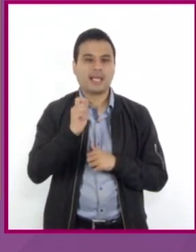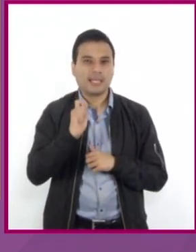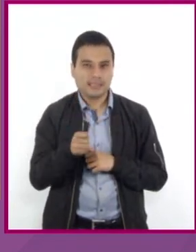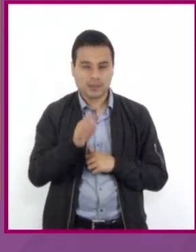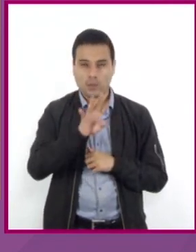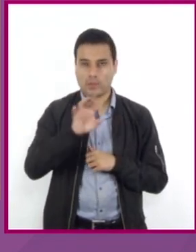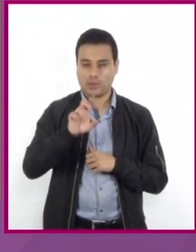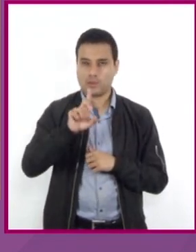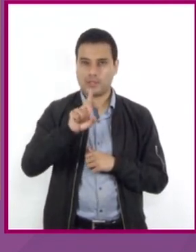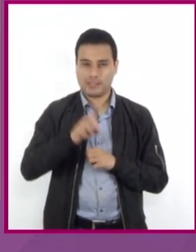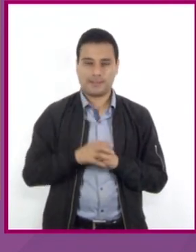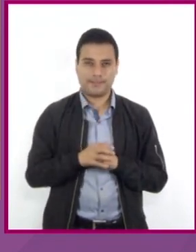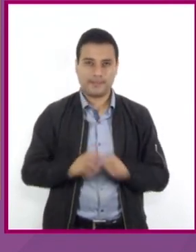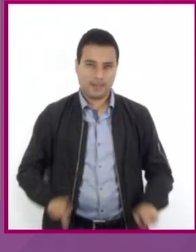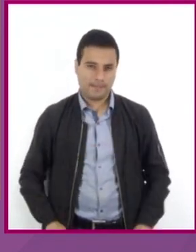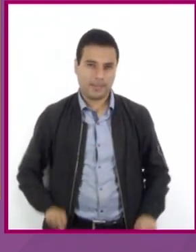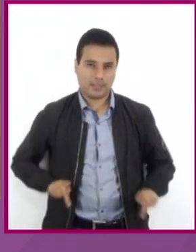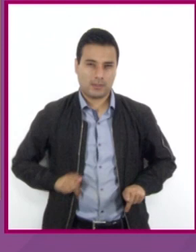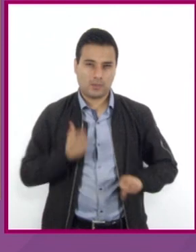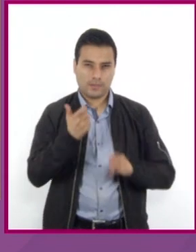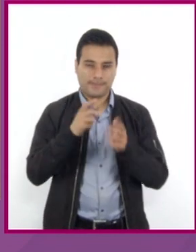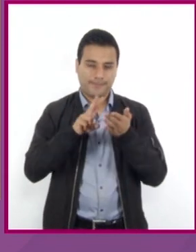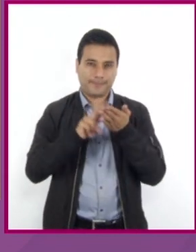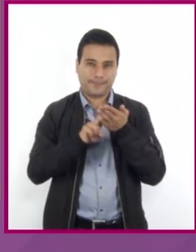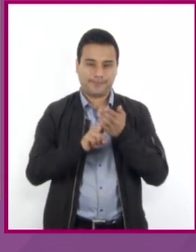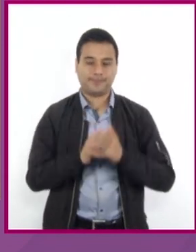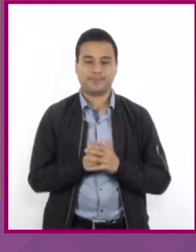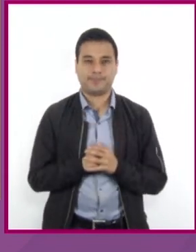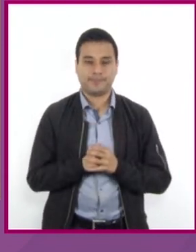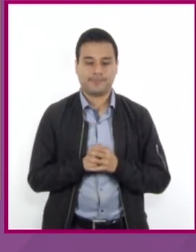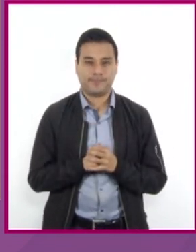430 que es el precio de un pantalón